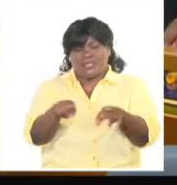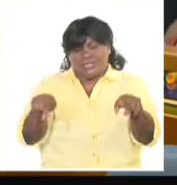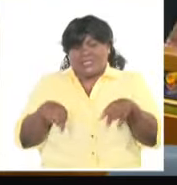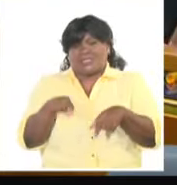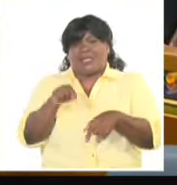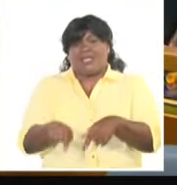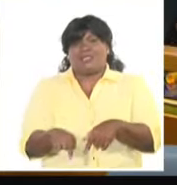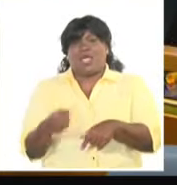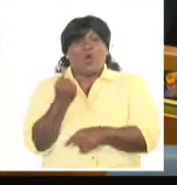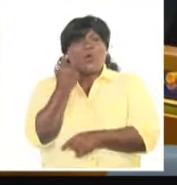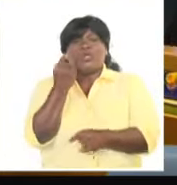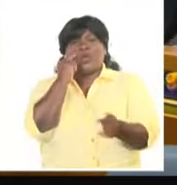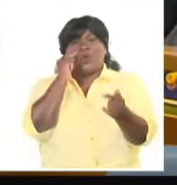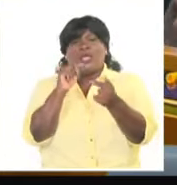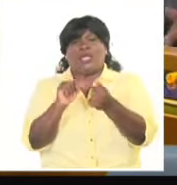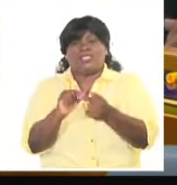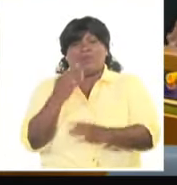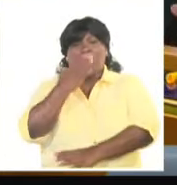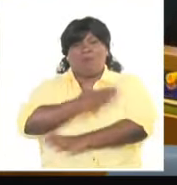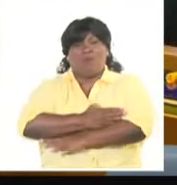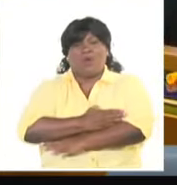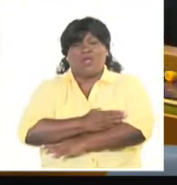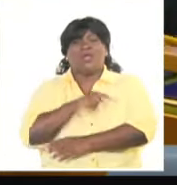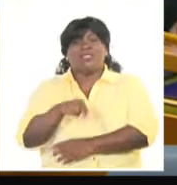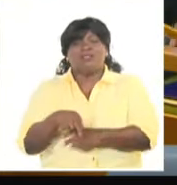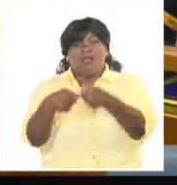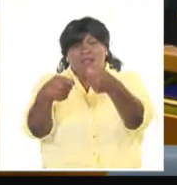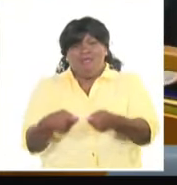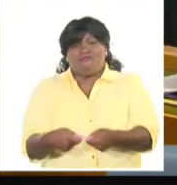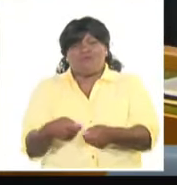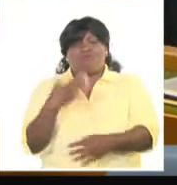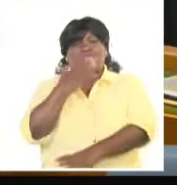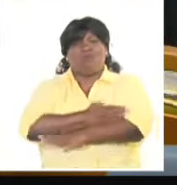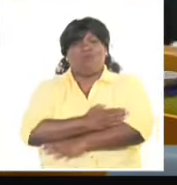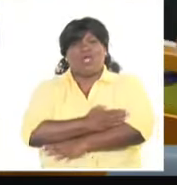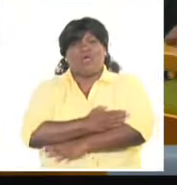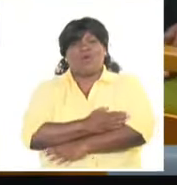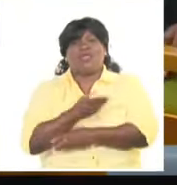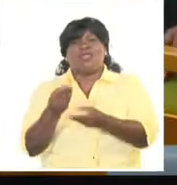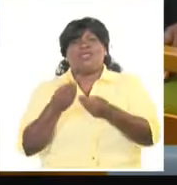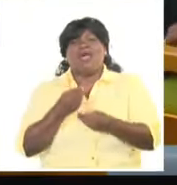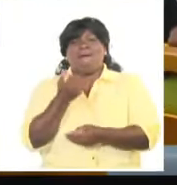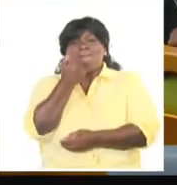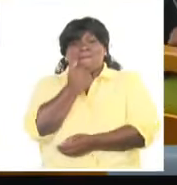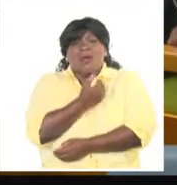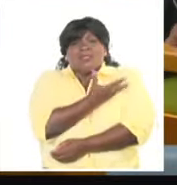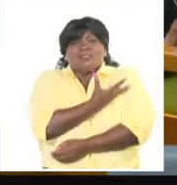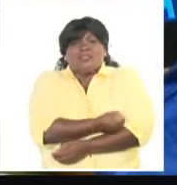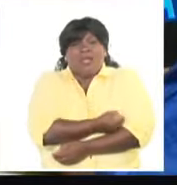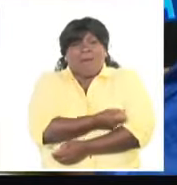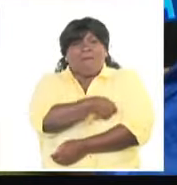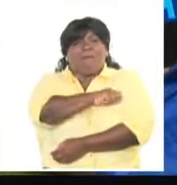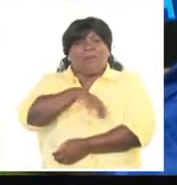esa arbitraria medida es reforzar el bloqueo y causar más sufrimiento al pueblo cubano.